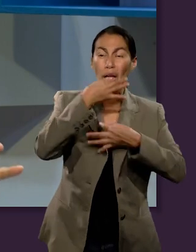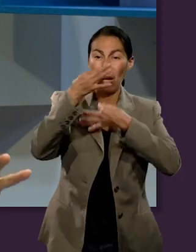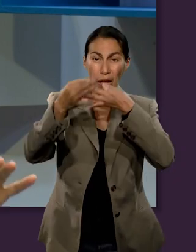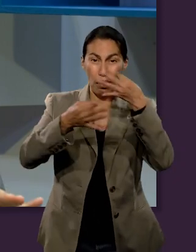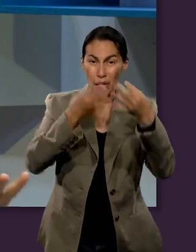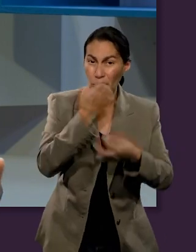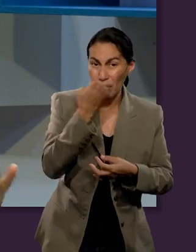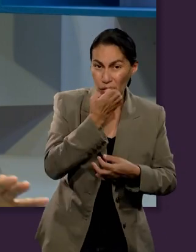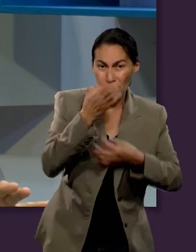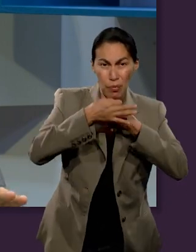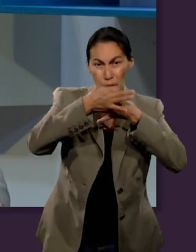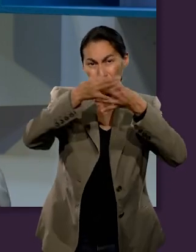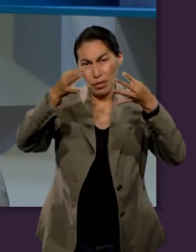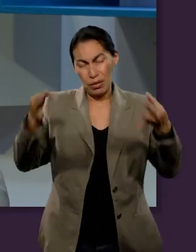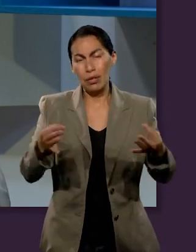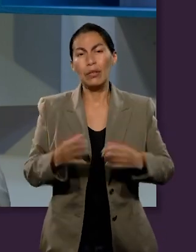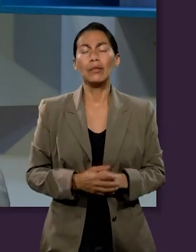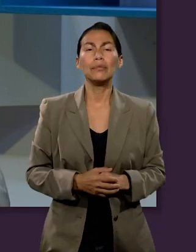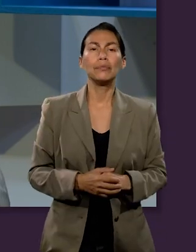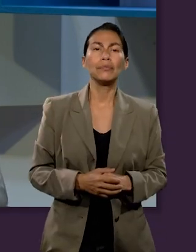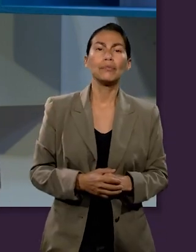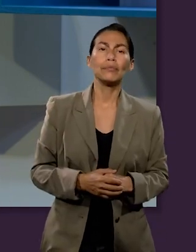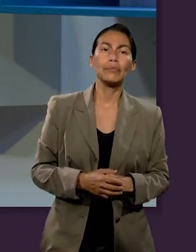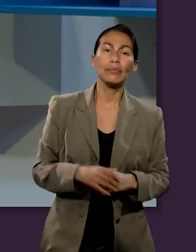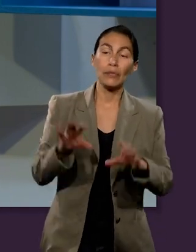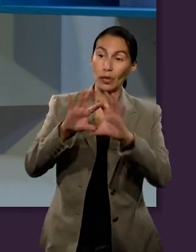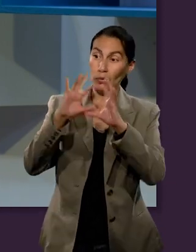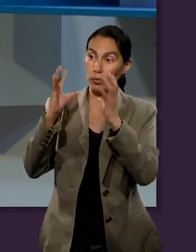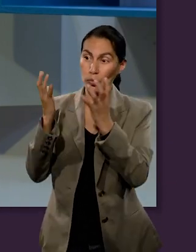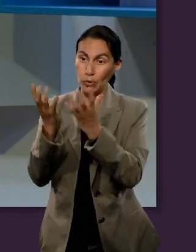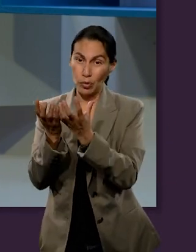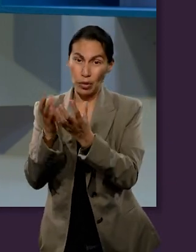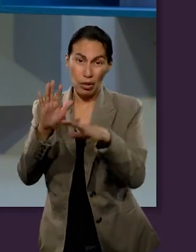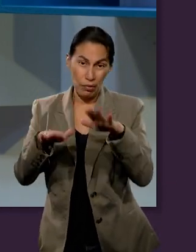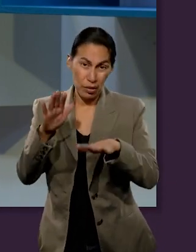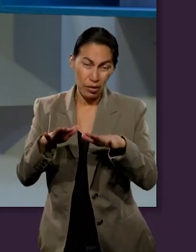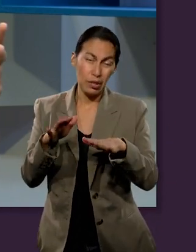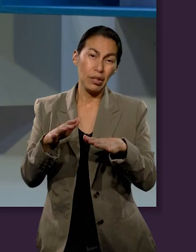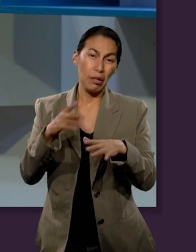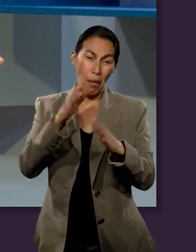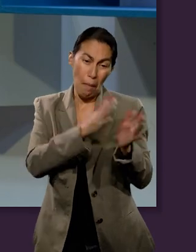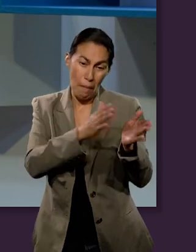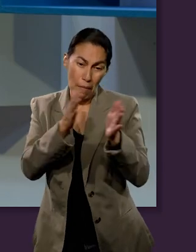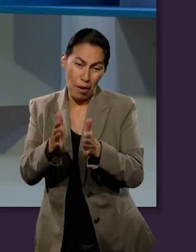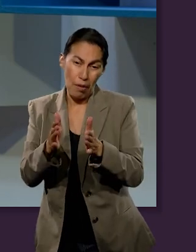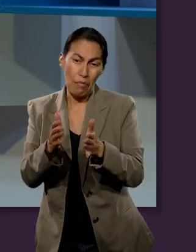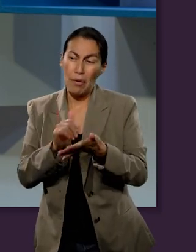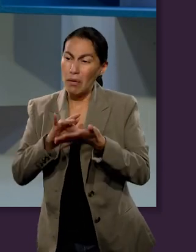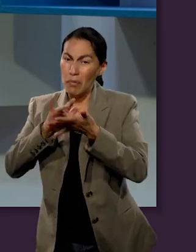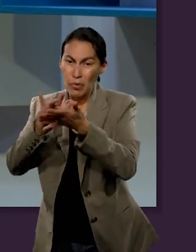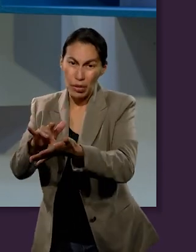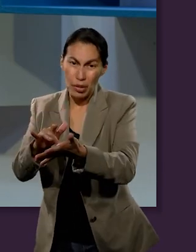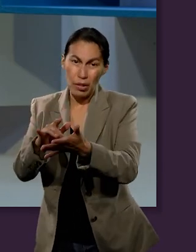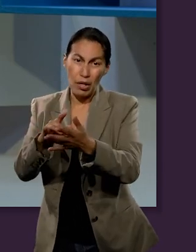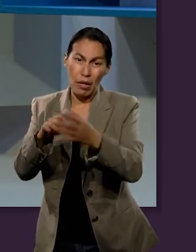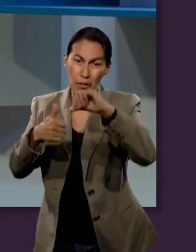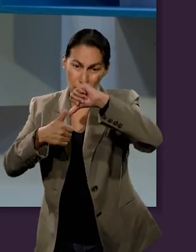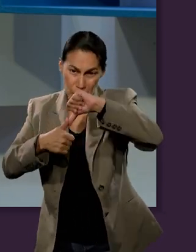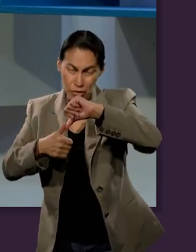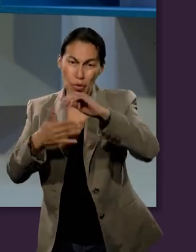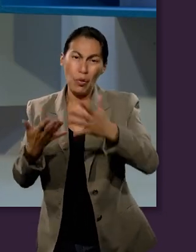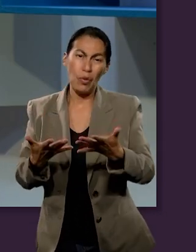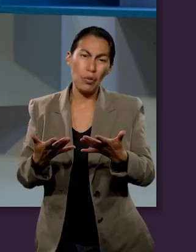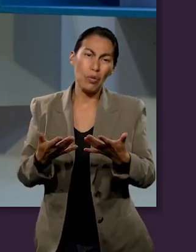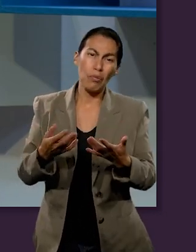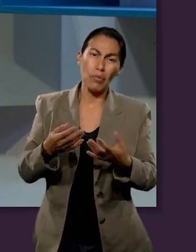que estamos involucradas en la predicación del evangelio. En ocasiones, la conferencia general hace algún plan para beneficiar alguna división de